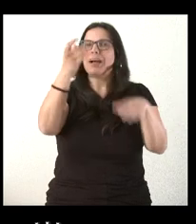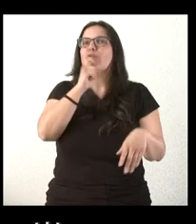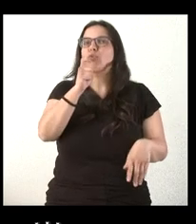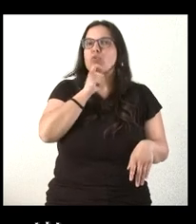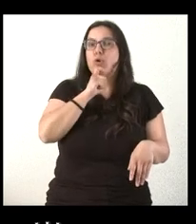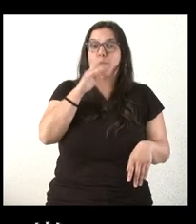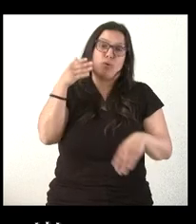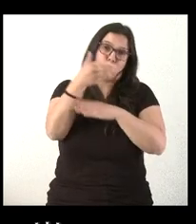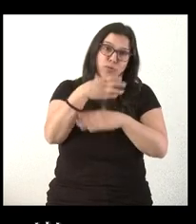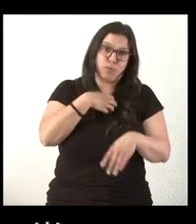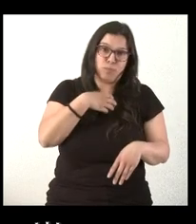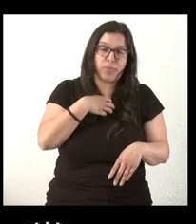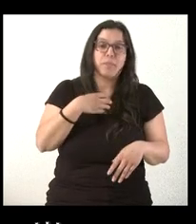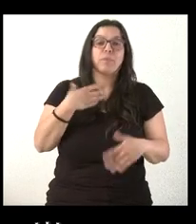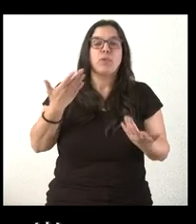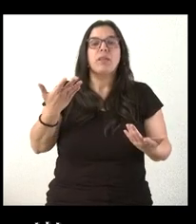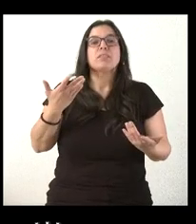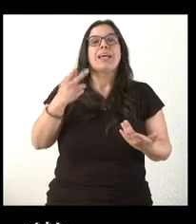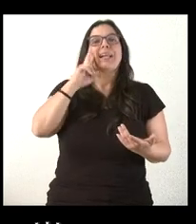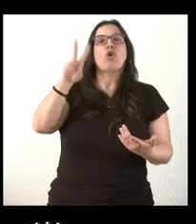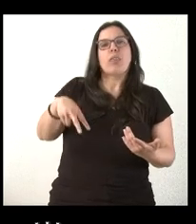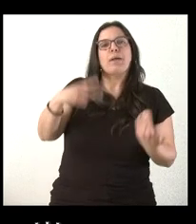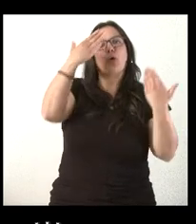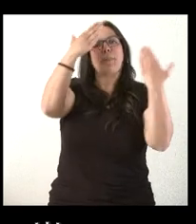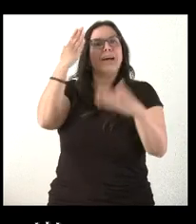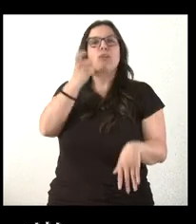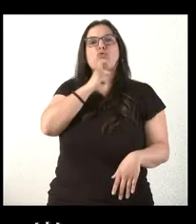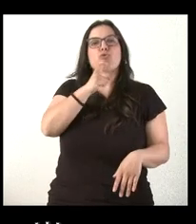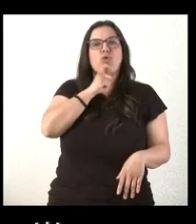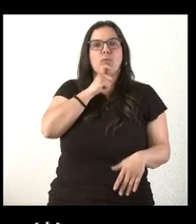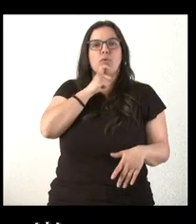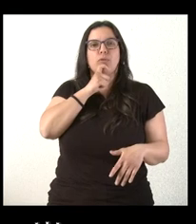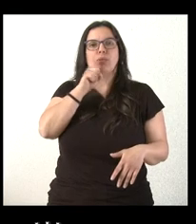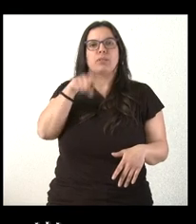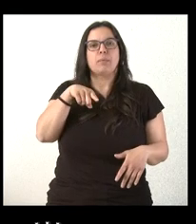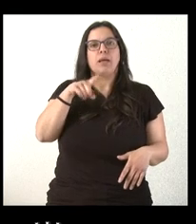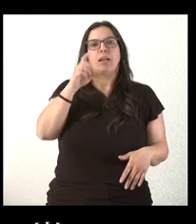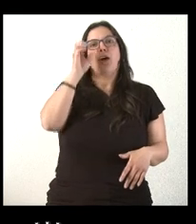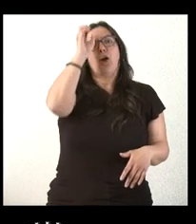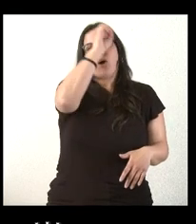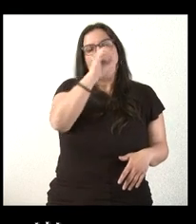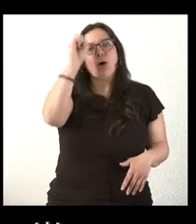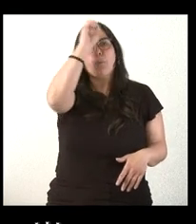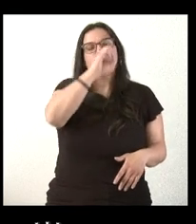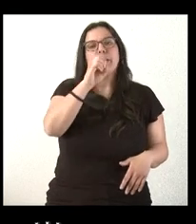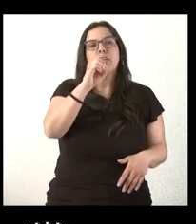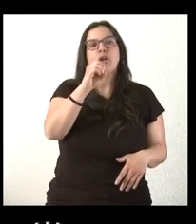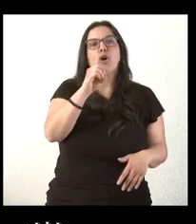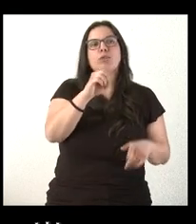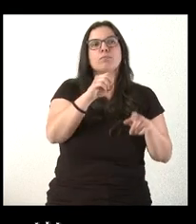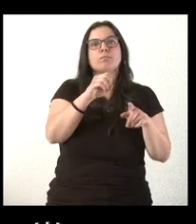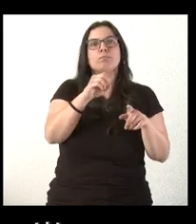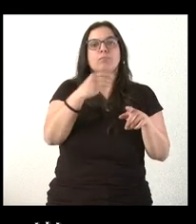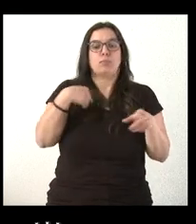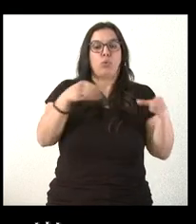a recoger el premio? ¿Cómo se va a otorgar este reconocimiento? Y una valoración un poco de cómo será otorgar, o por